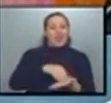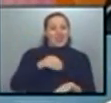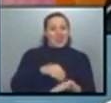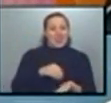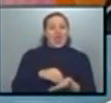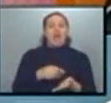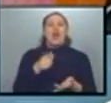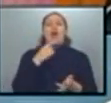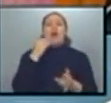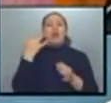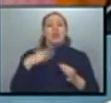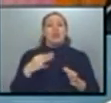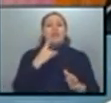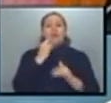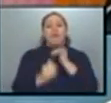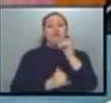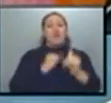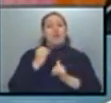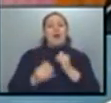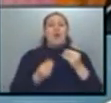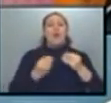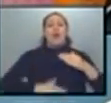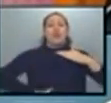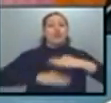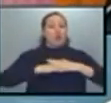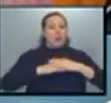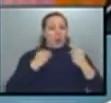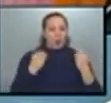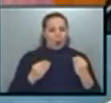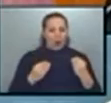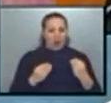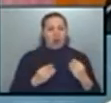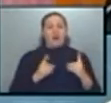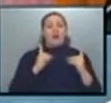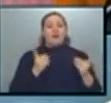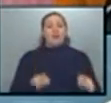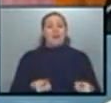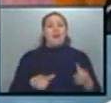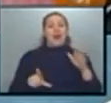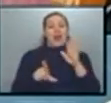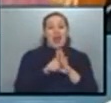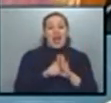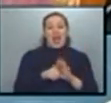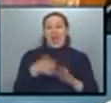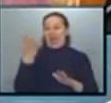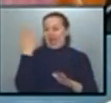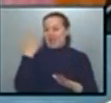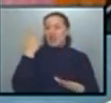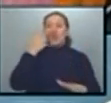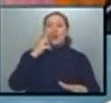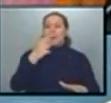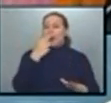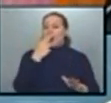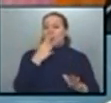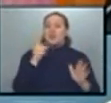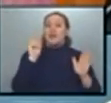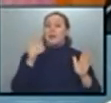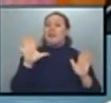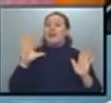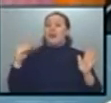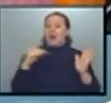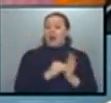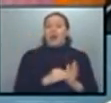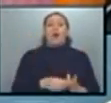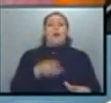que estén informando cuáles son los topes que van a poner. Porque también estaba fijada en la ley que había salido allá por 2011, que no se podía adquirir por partes